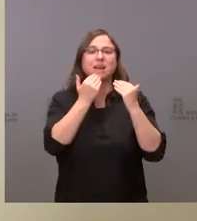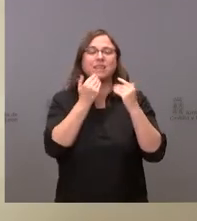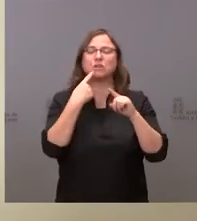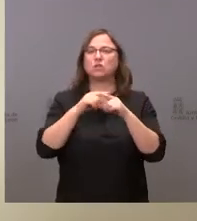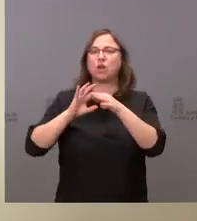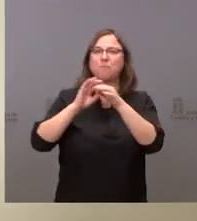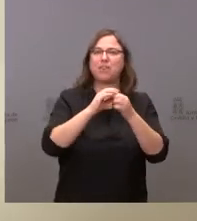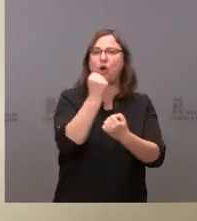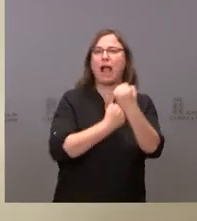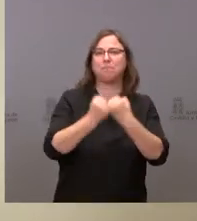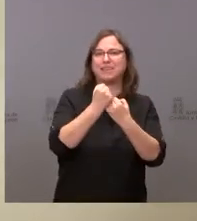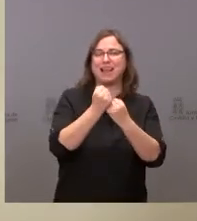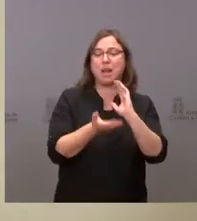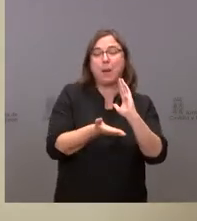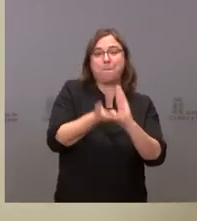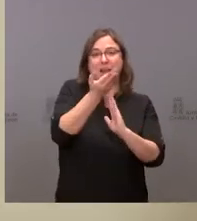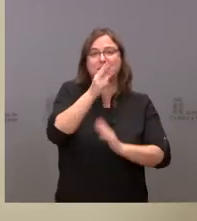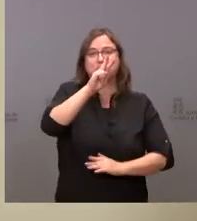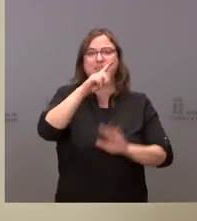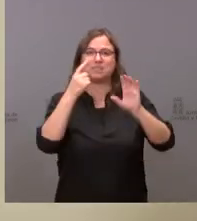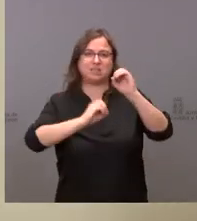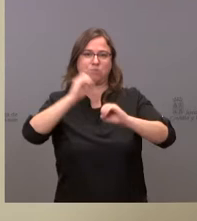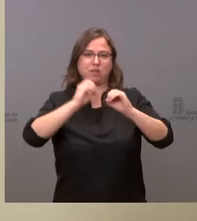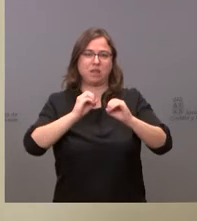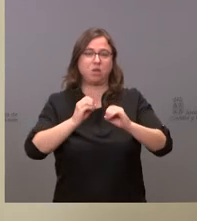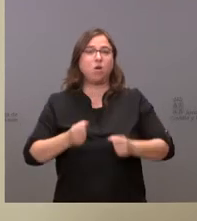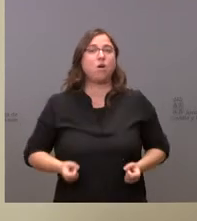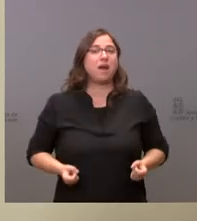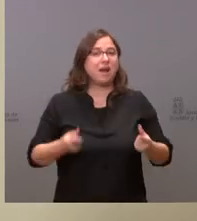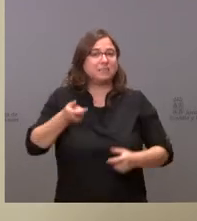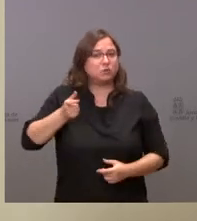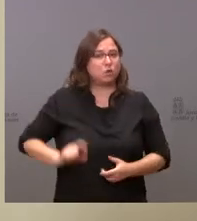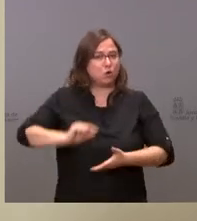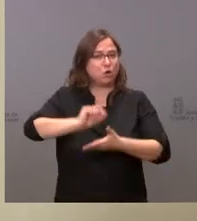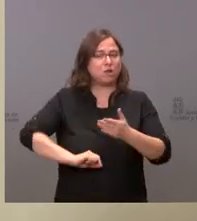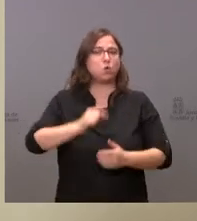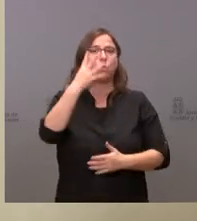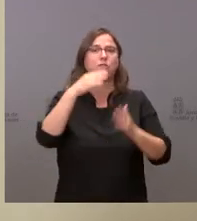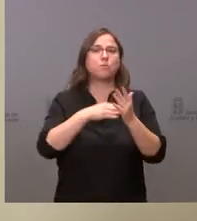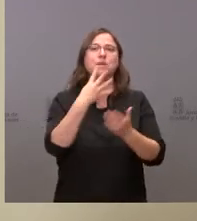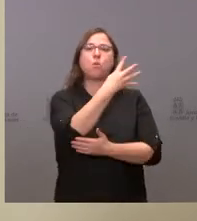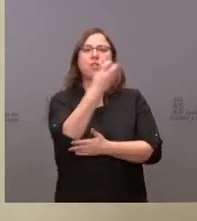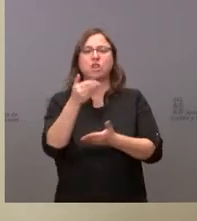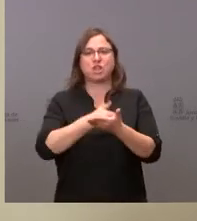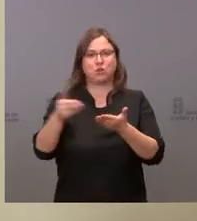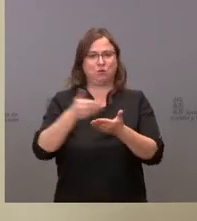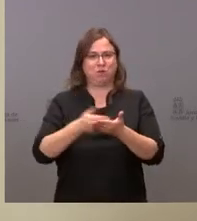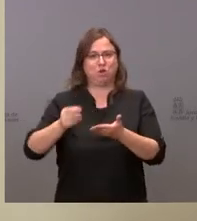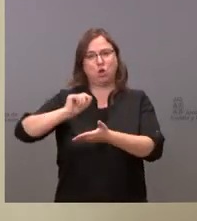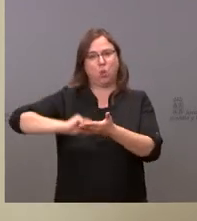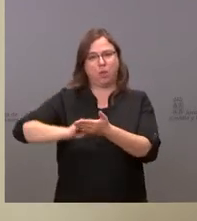que crecen un 26%. Los gastos de personal son 4.400 millones, como les he dicho, un 4